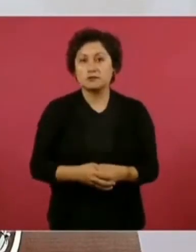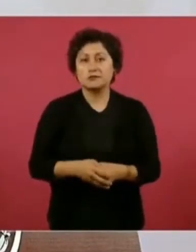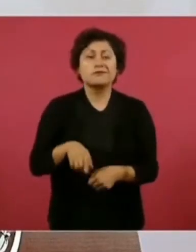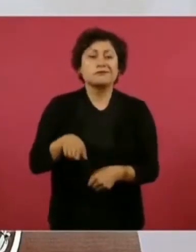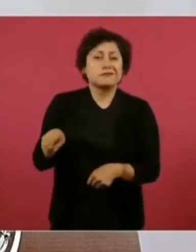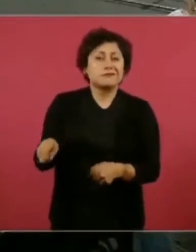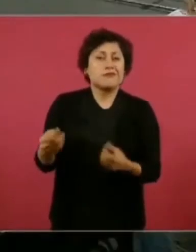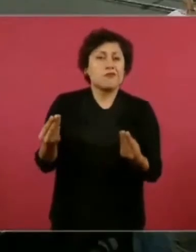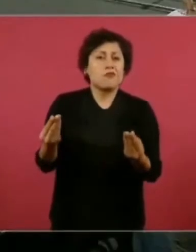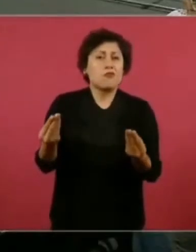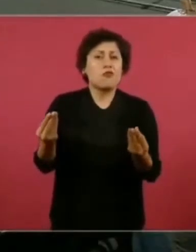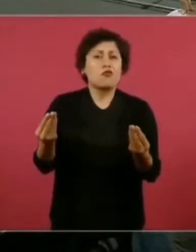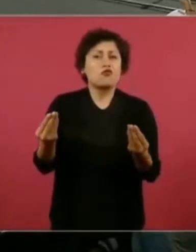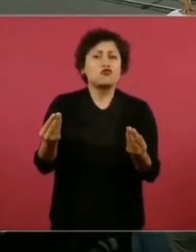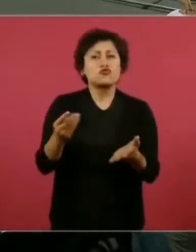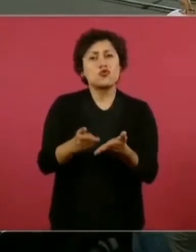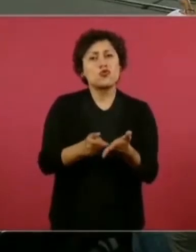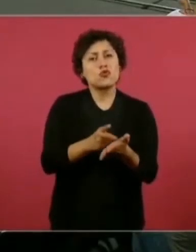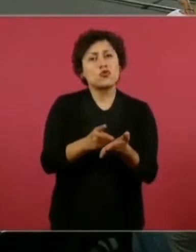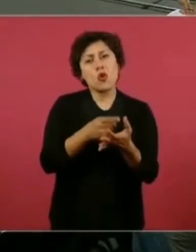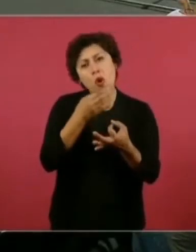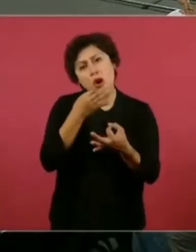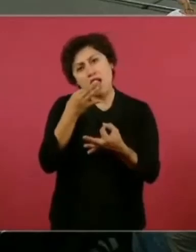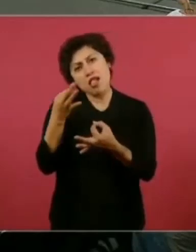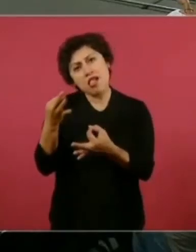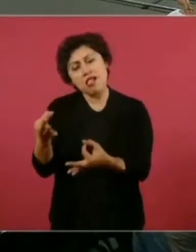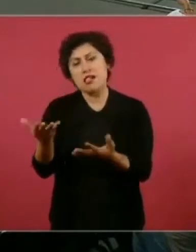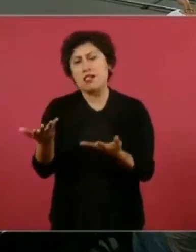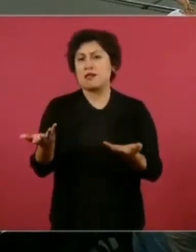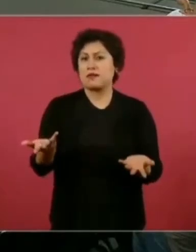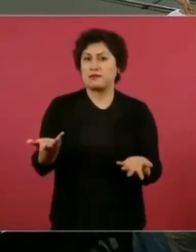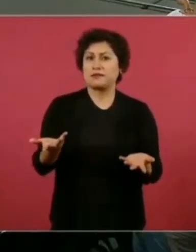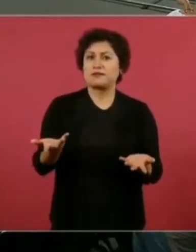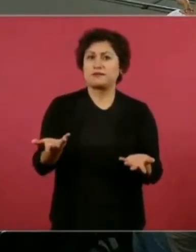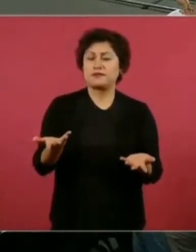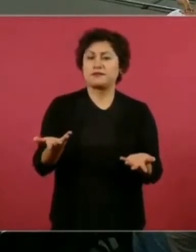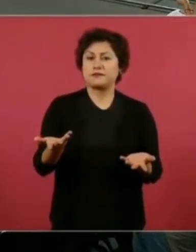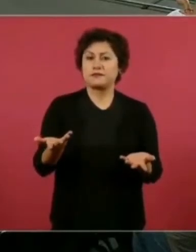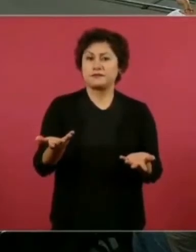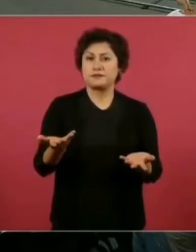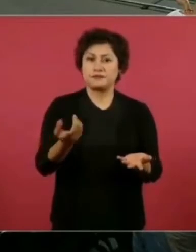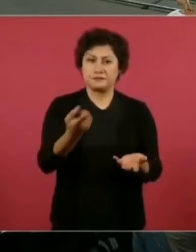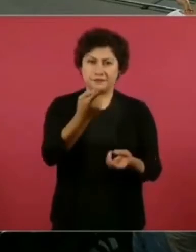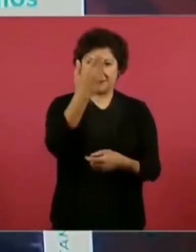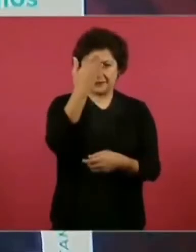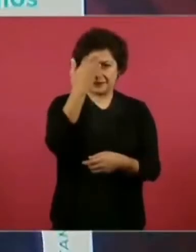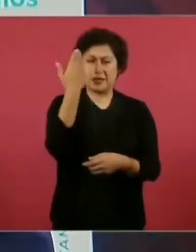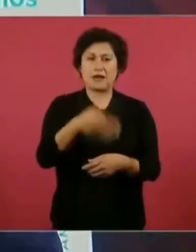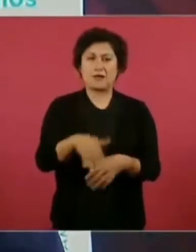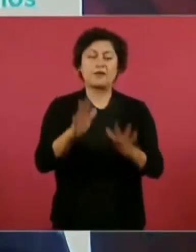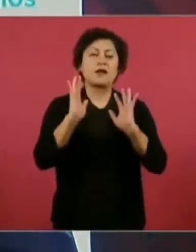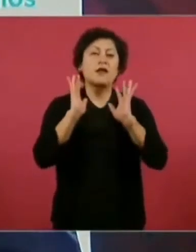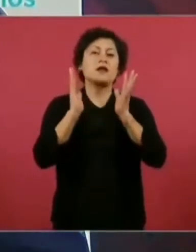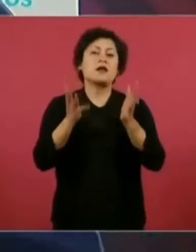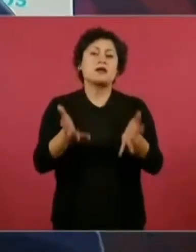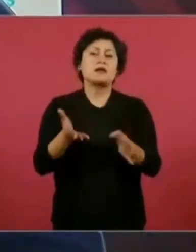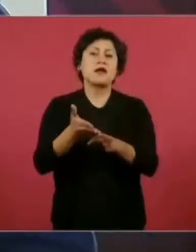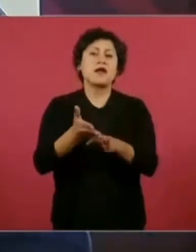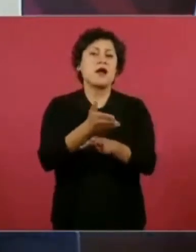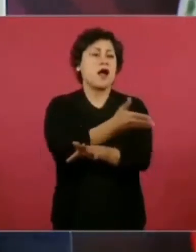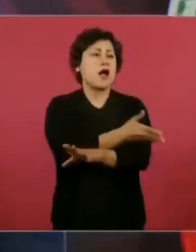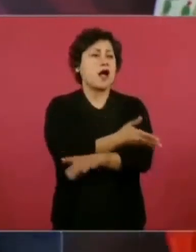Se descuidaron, establecieron pactos las